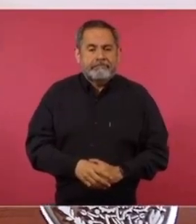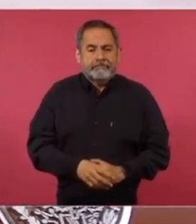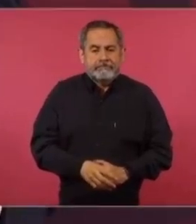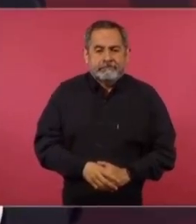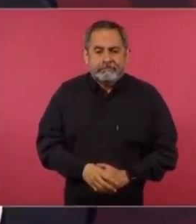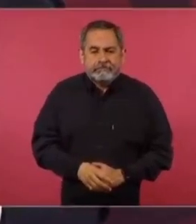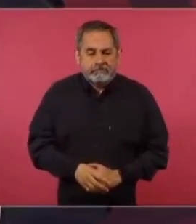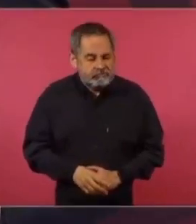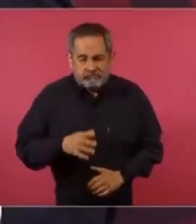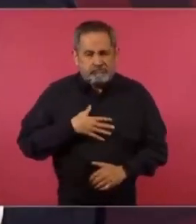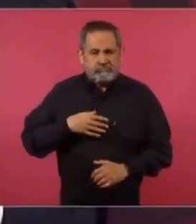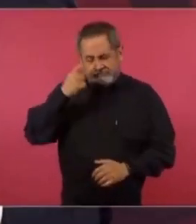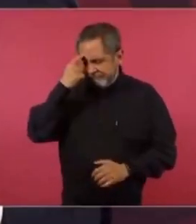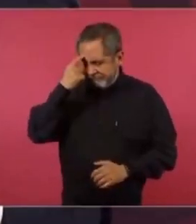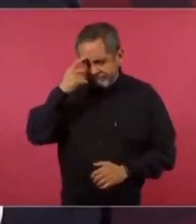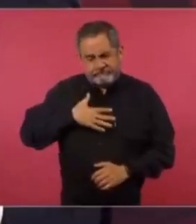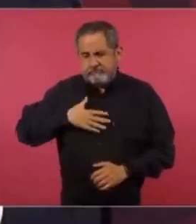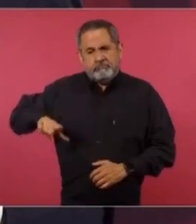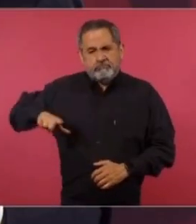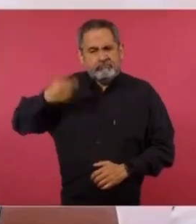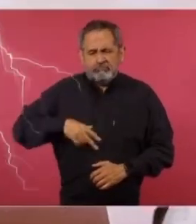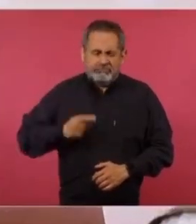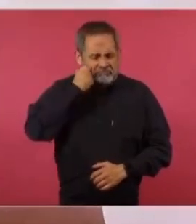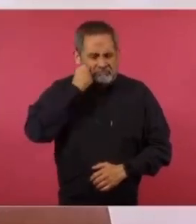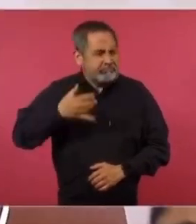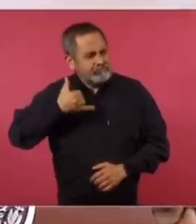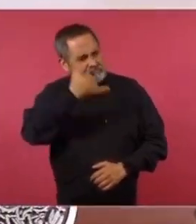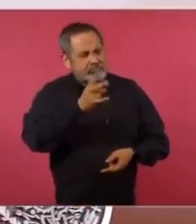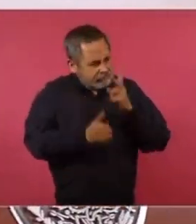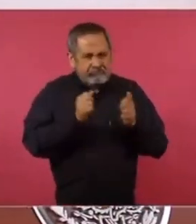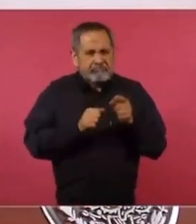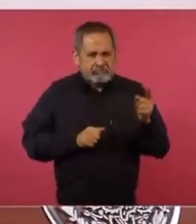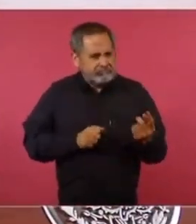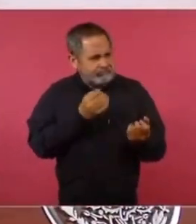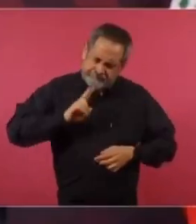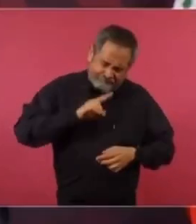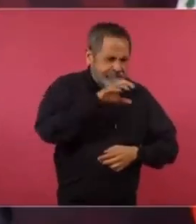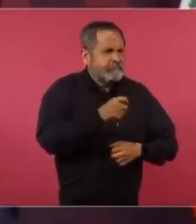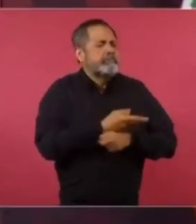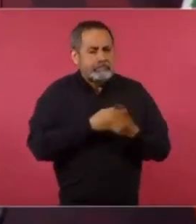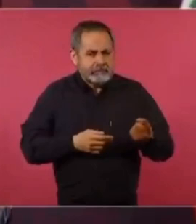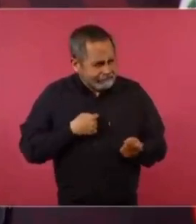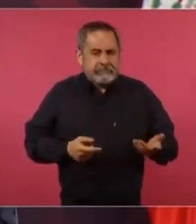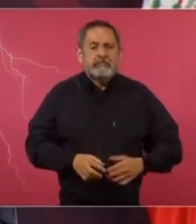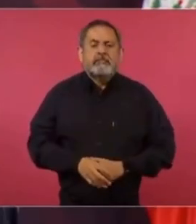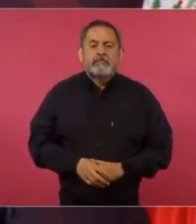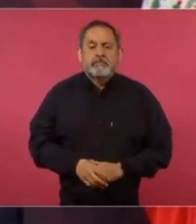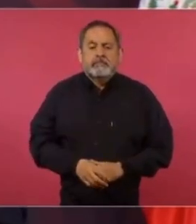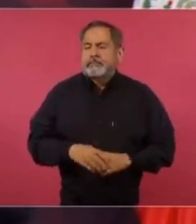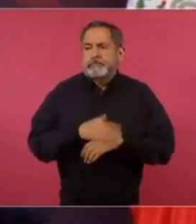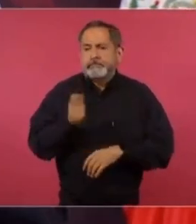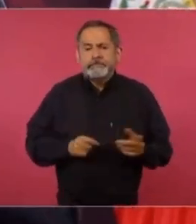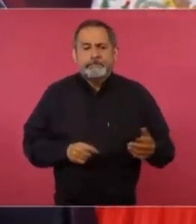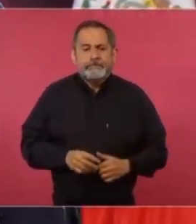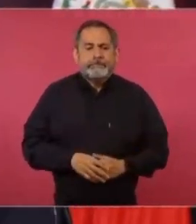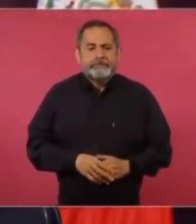Pues este es un asunto de Estado, hay una razón de Estado. Voy a hablar con dos y les voy a explicar. Porque